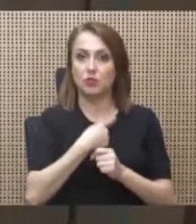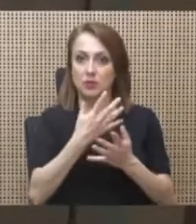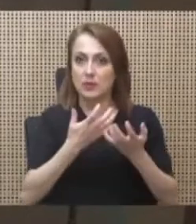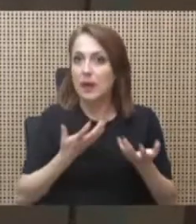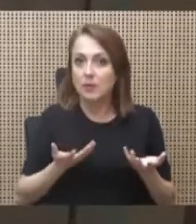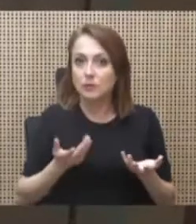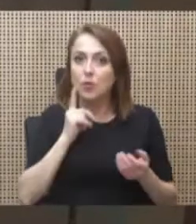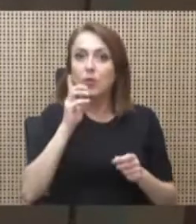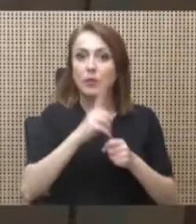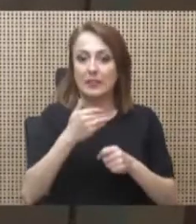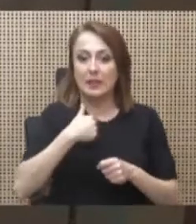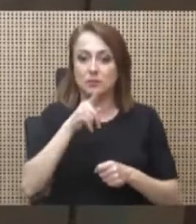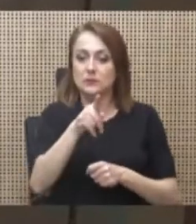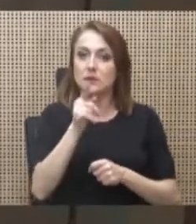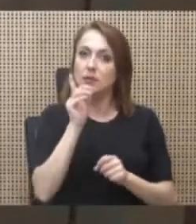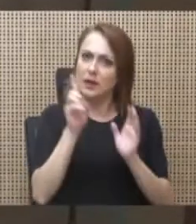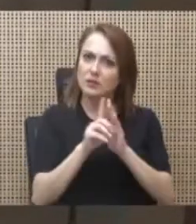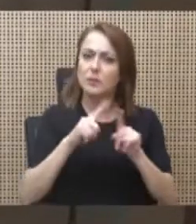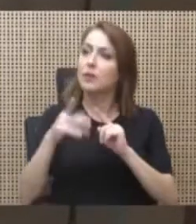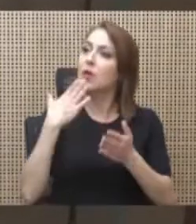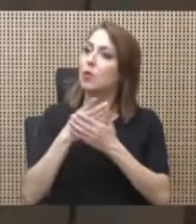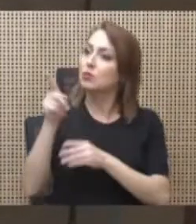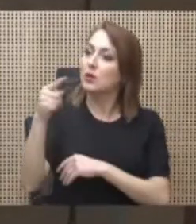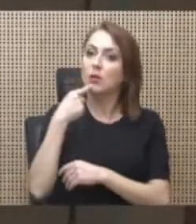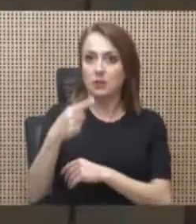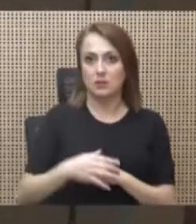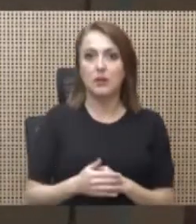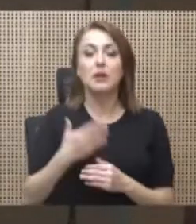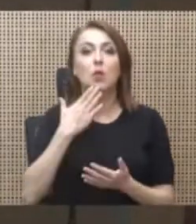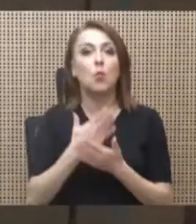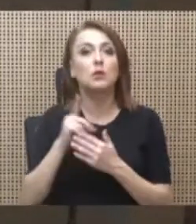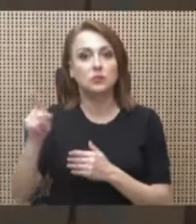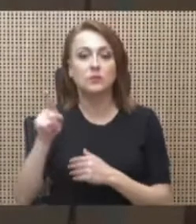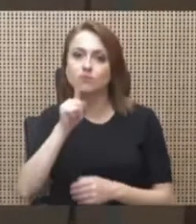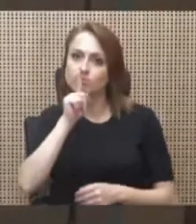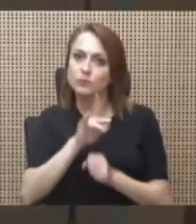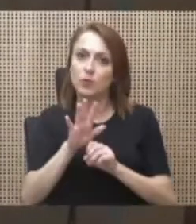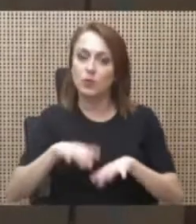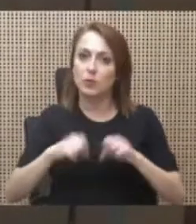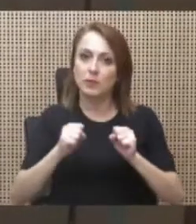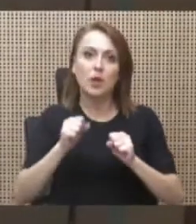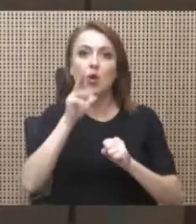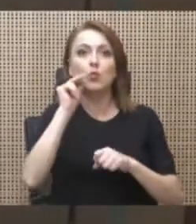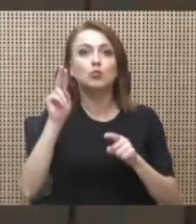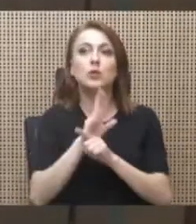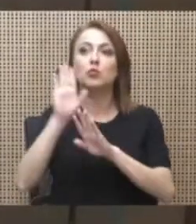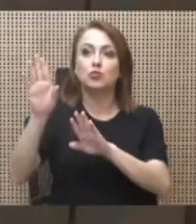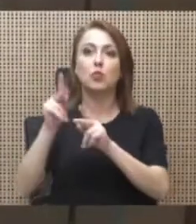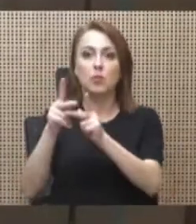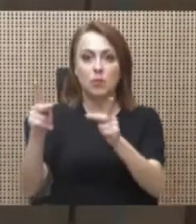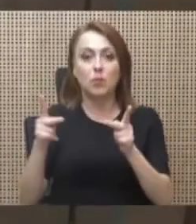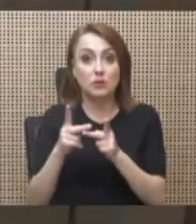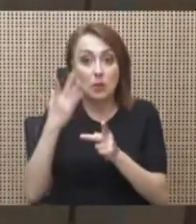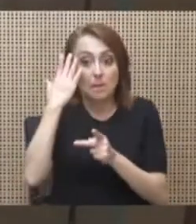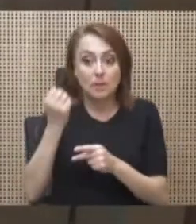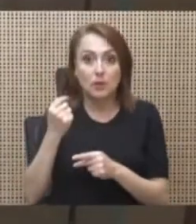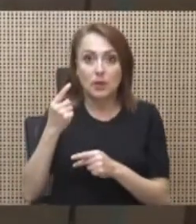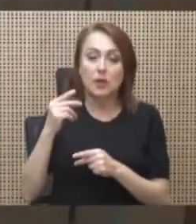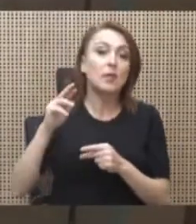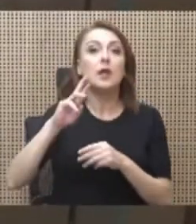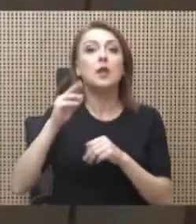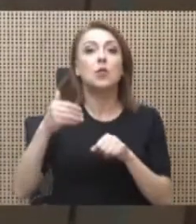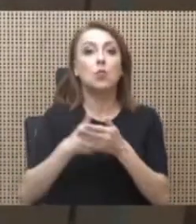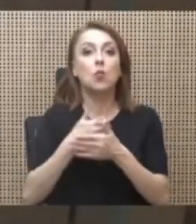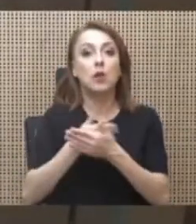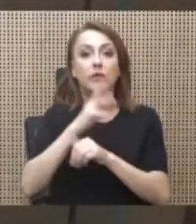diputados, tenemos ese derecho. Pero qué bueno que usted lo dice, y qué bueno que usted se compromete a que no está usando su cargo, porque por lo menos de parte de Nueva República,